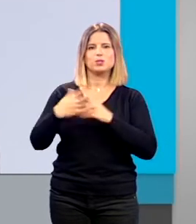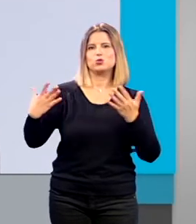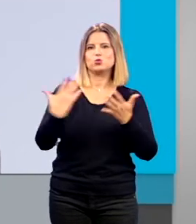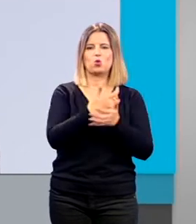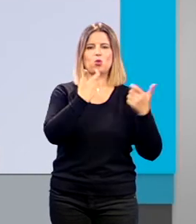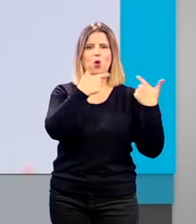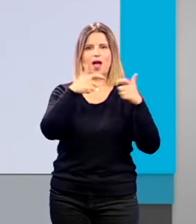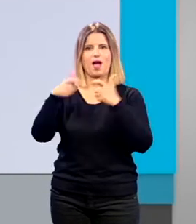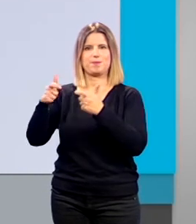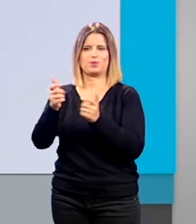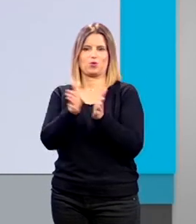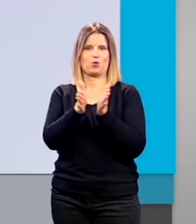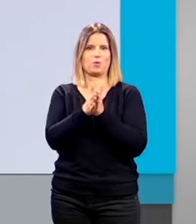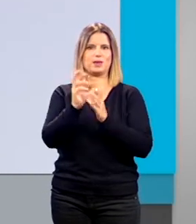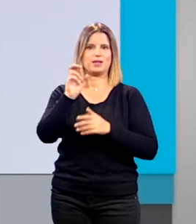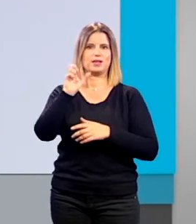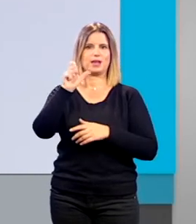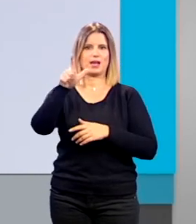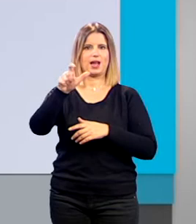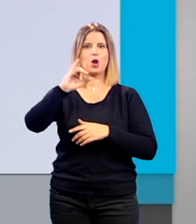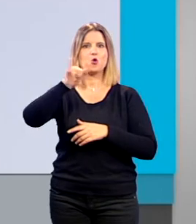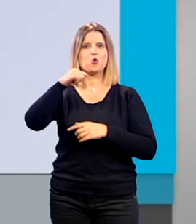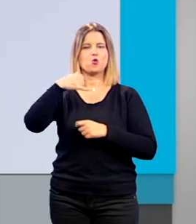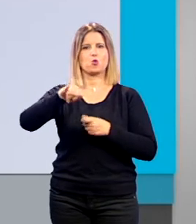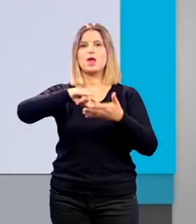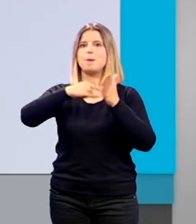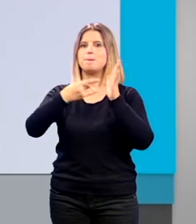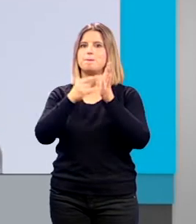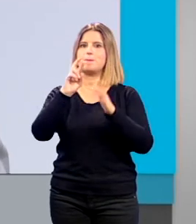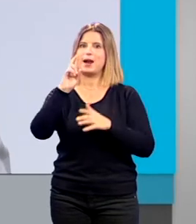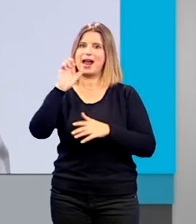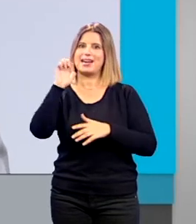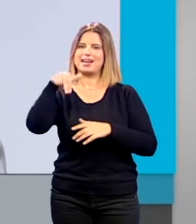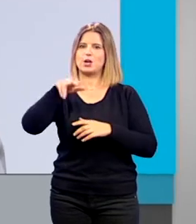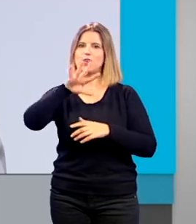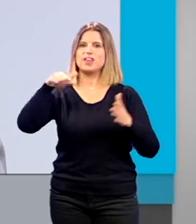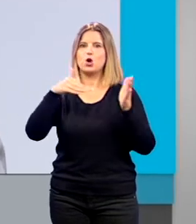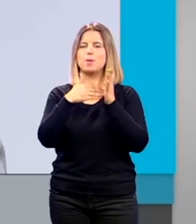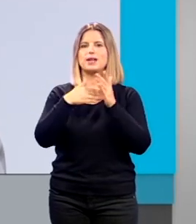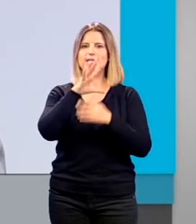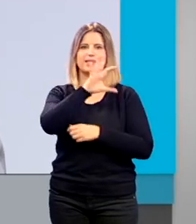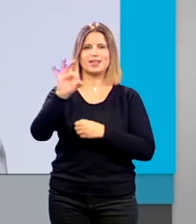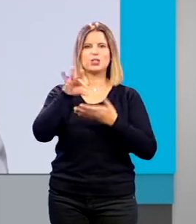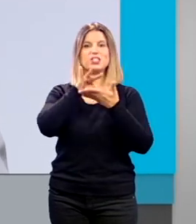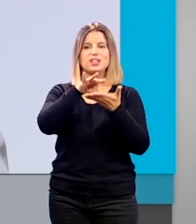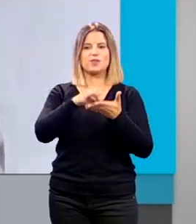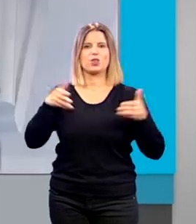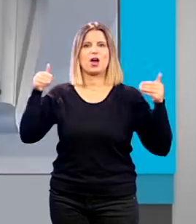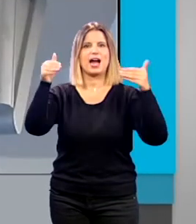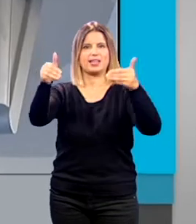anunció mi compañera Raquel Ruh, activamos el plan Reno con 5.500 servicios de policía local.